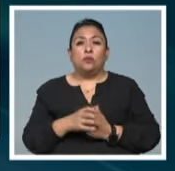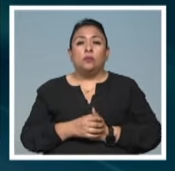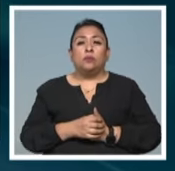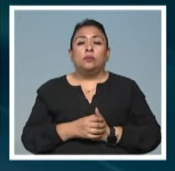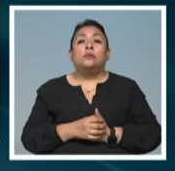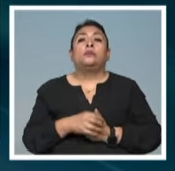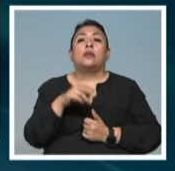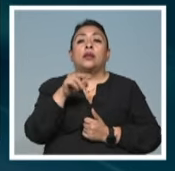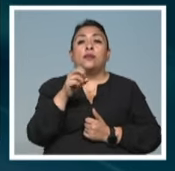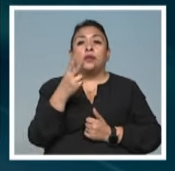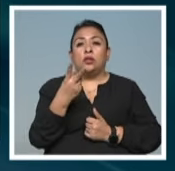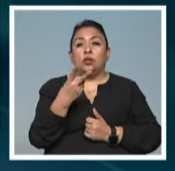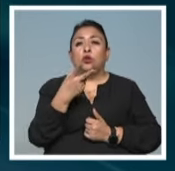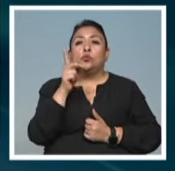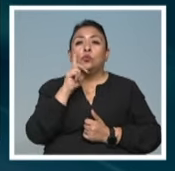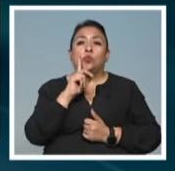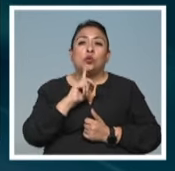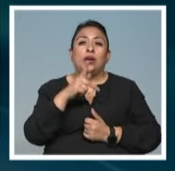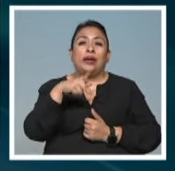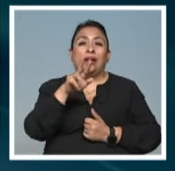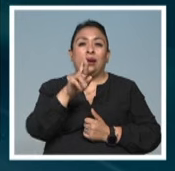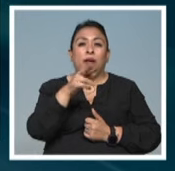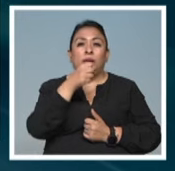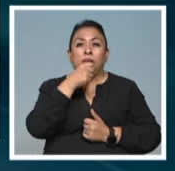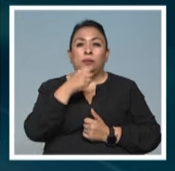Noticias 22, Karen Rivera.